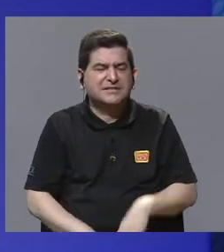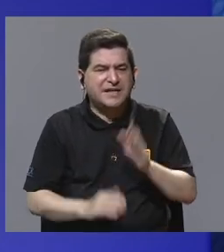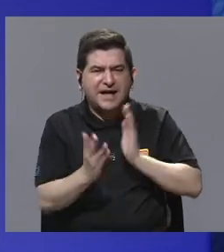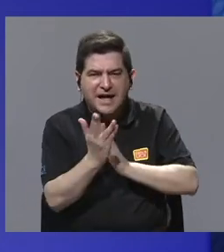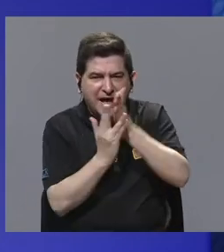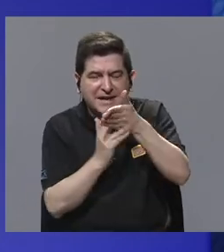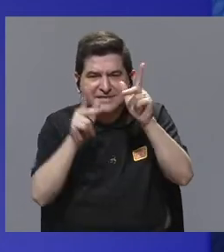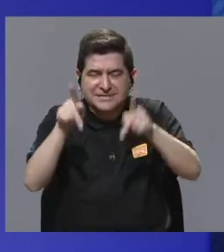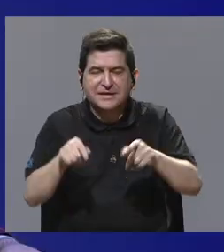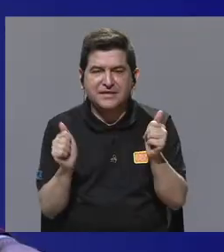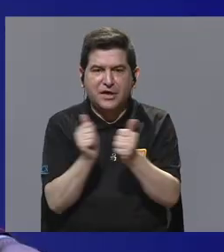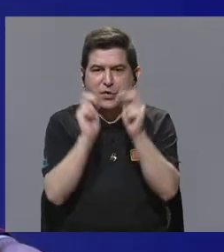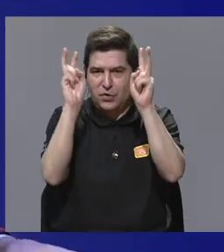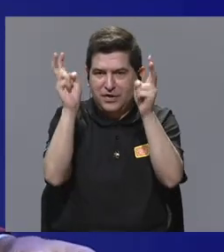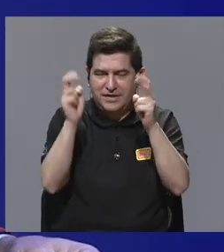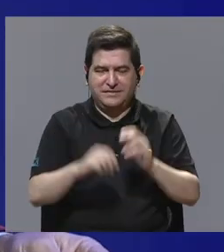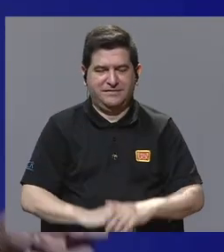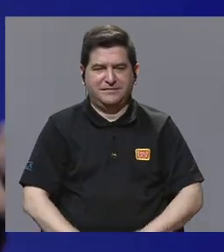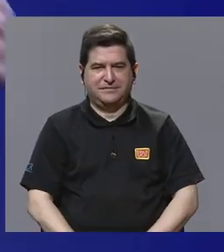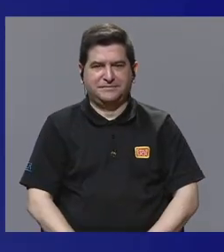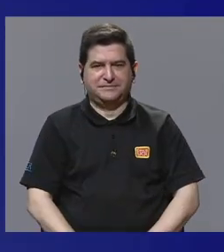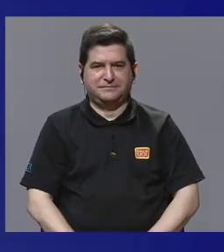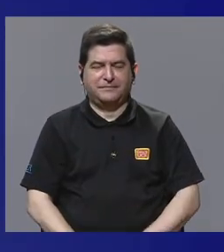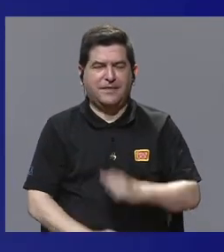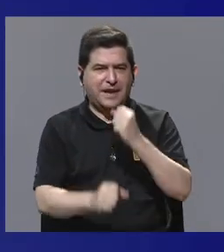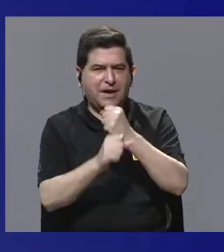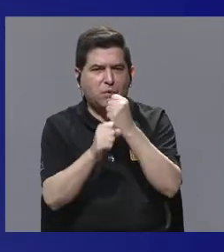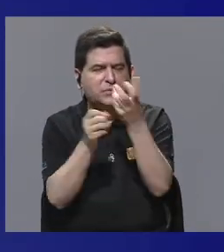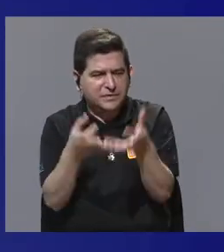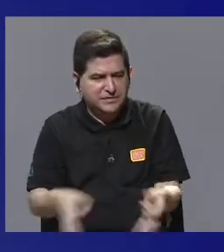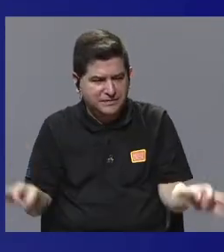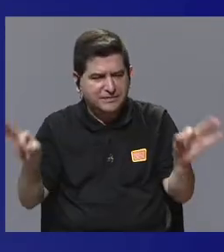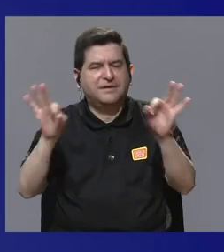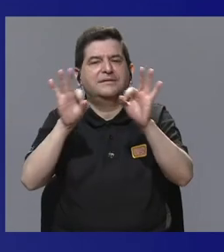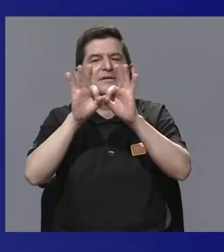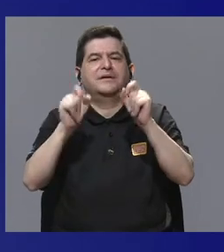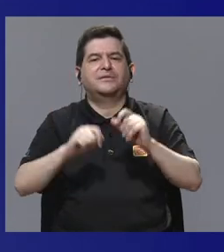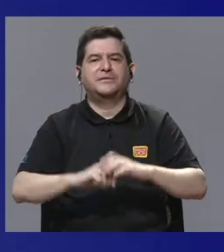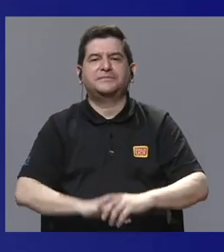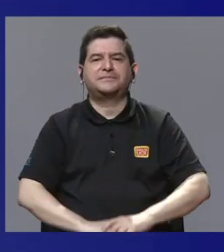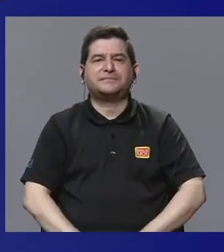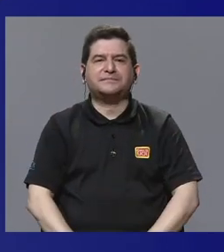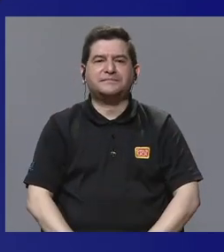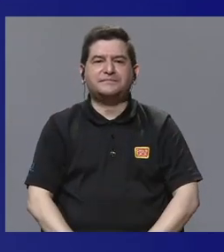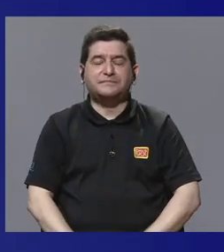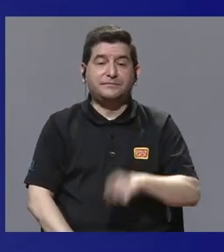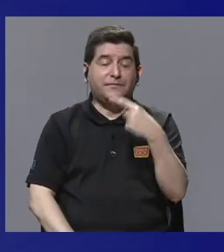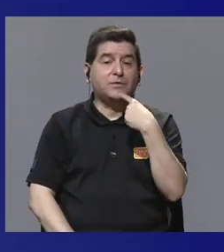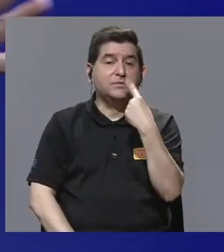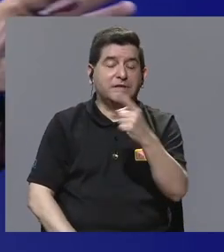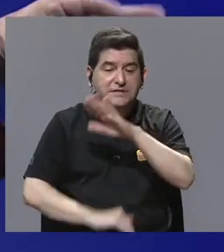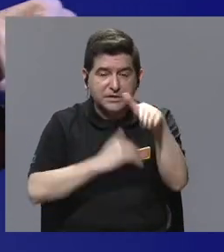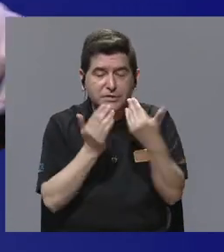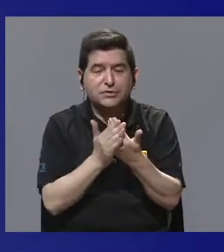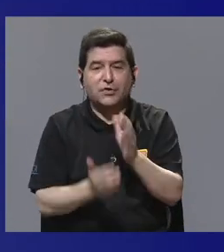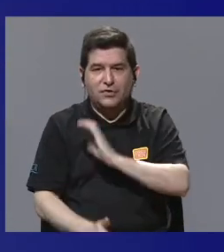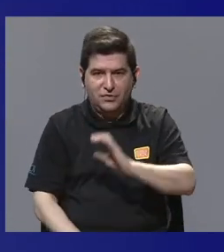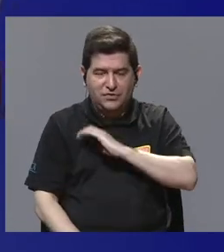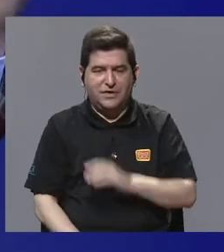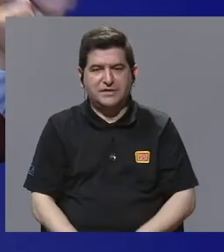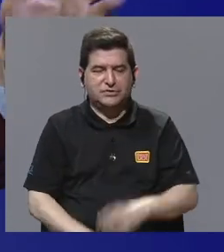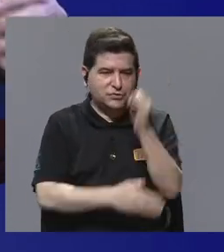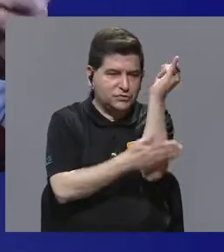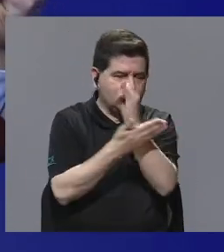gente con estos temas. Hay un trabajo que es muy importante, que es... Ustedes mencionaron todos esos